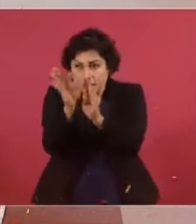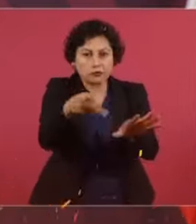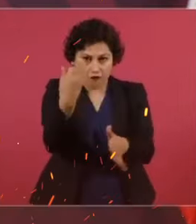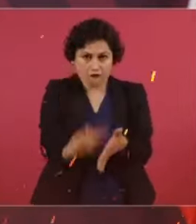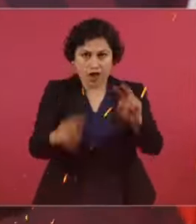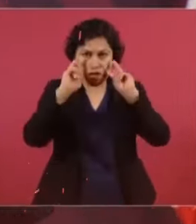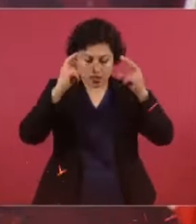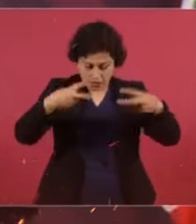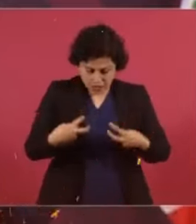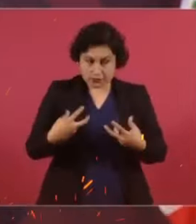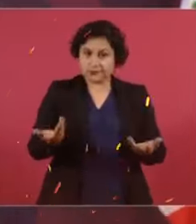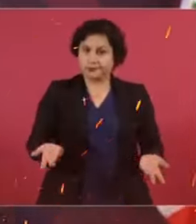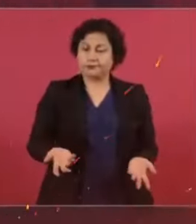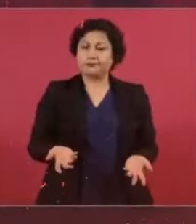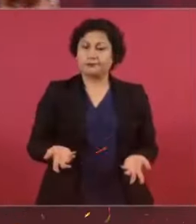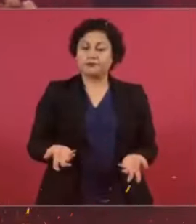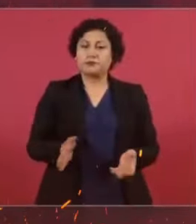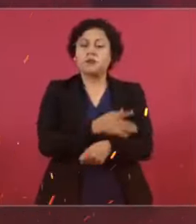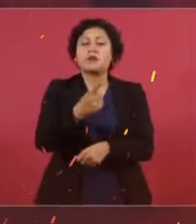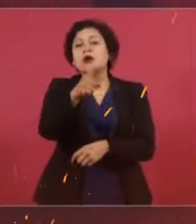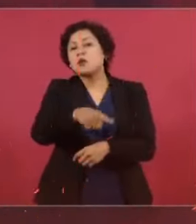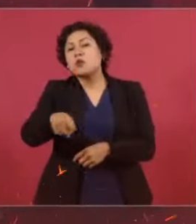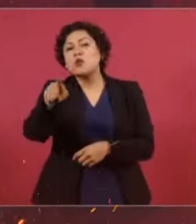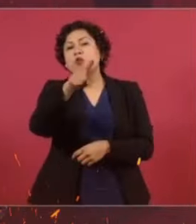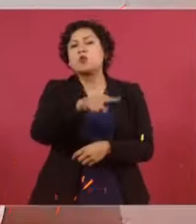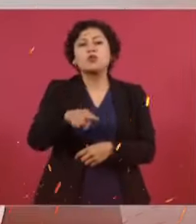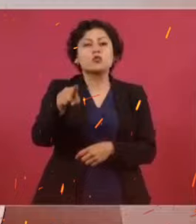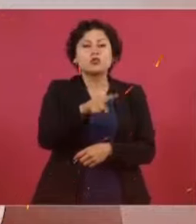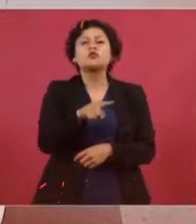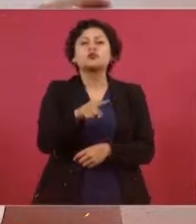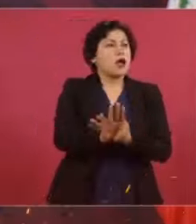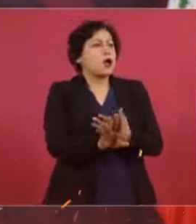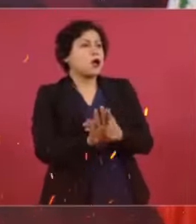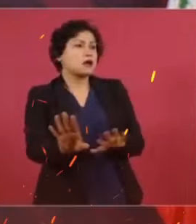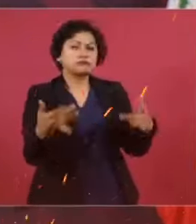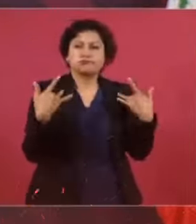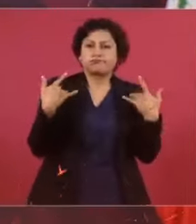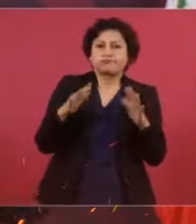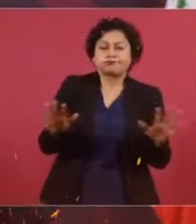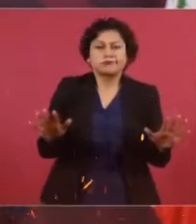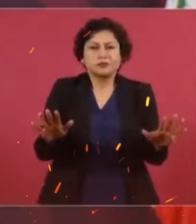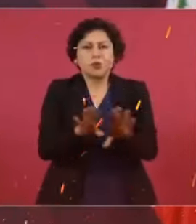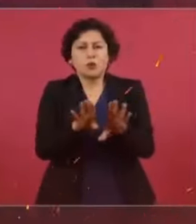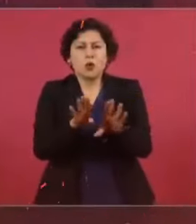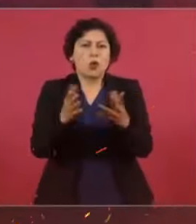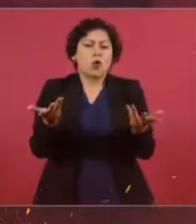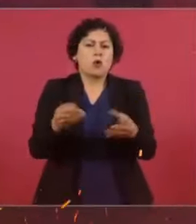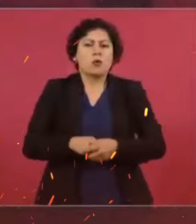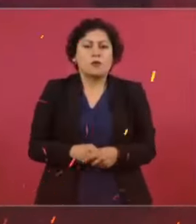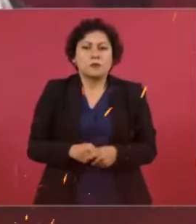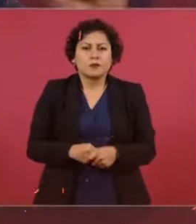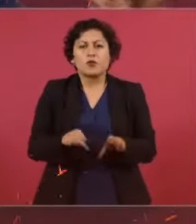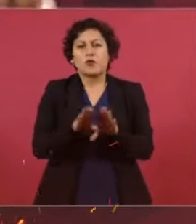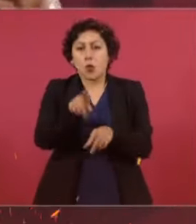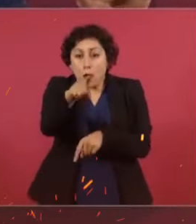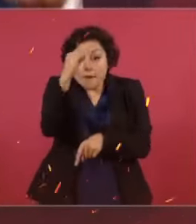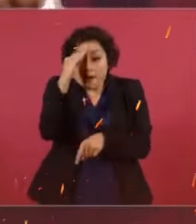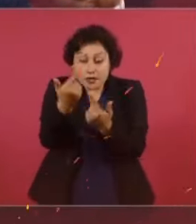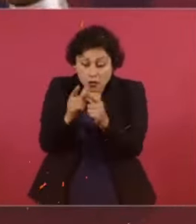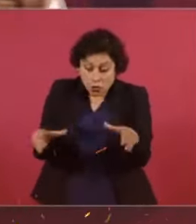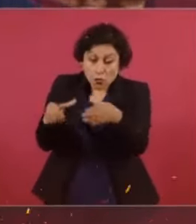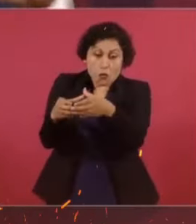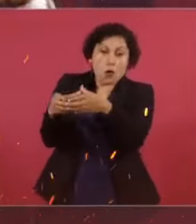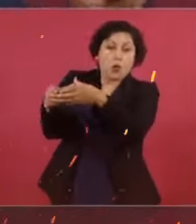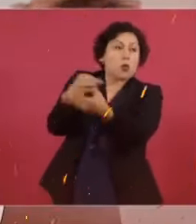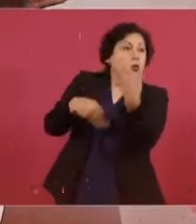viga en el propio. Ustedes se sienten bordados a mano, como una casta divina,